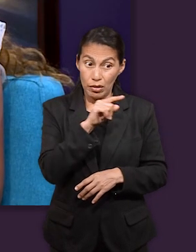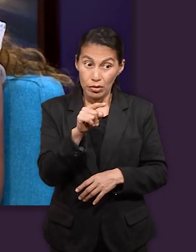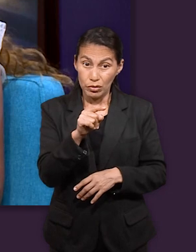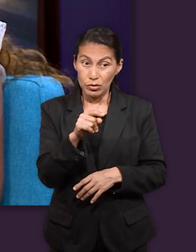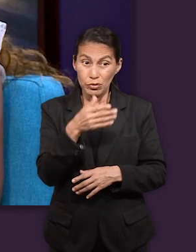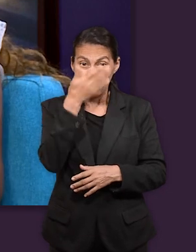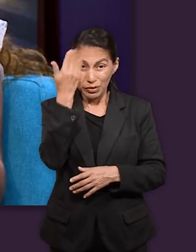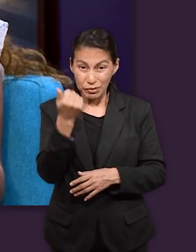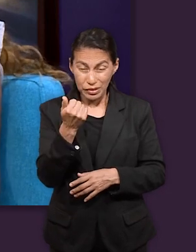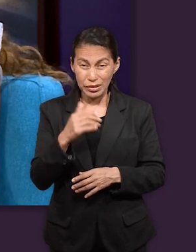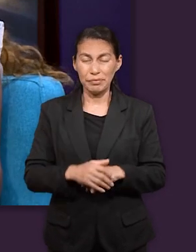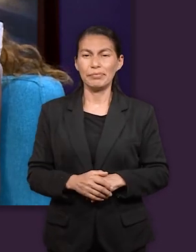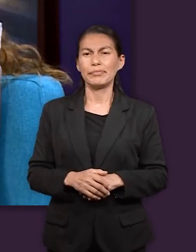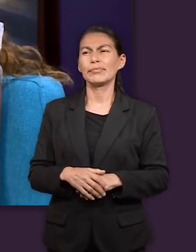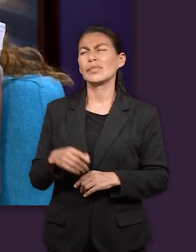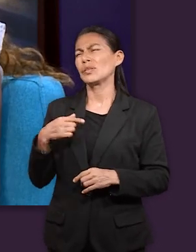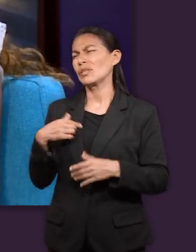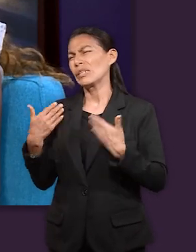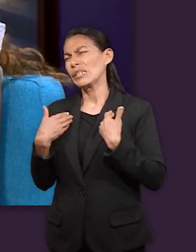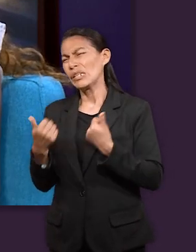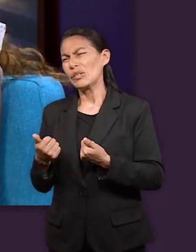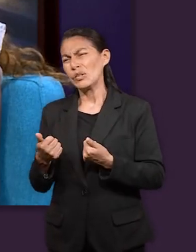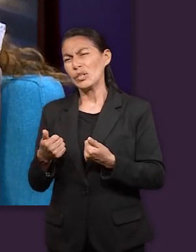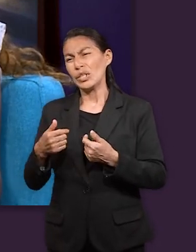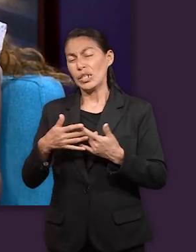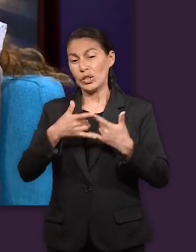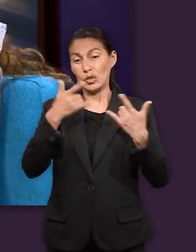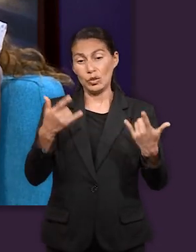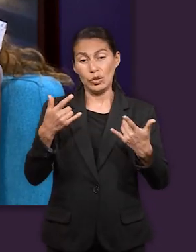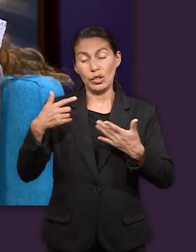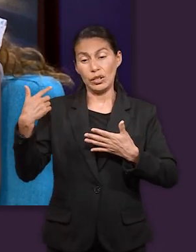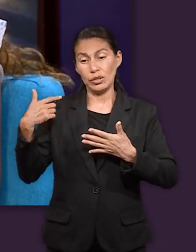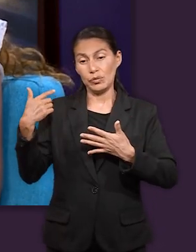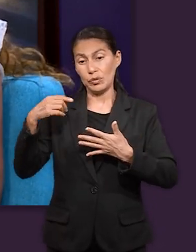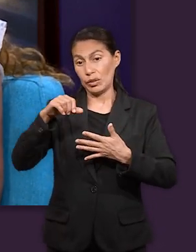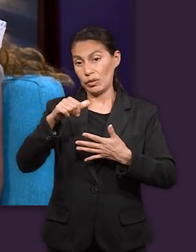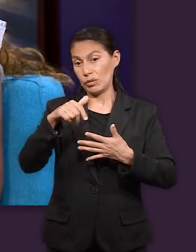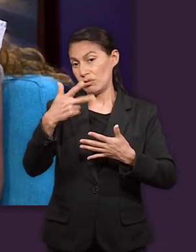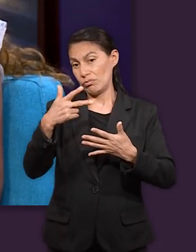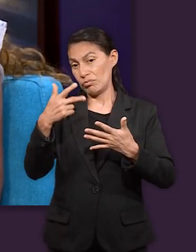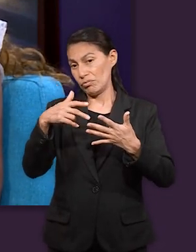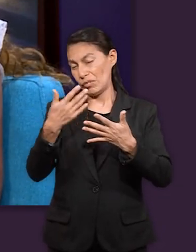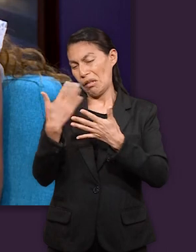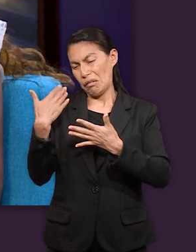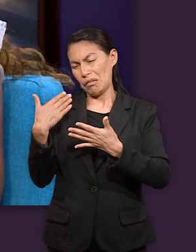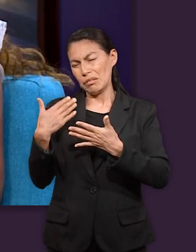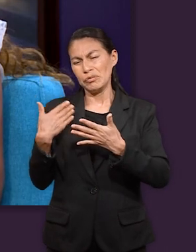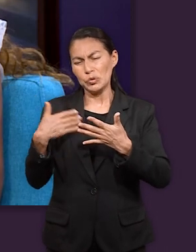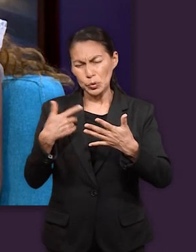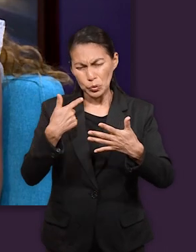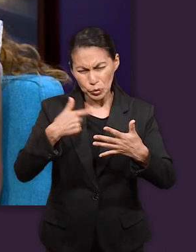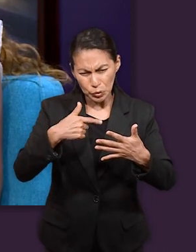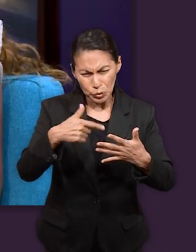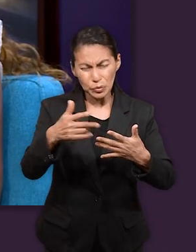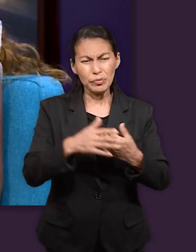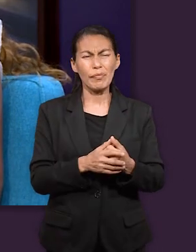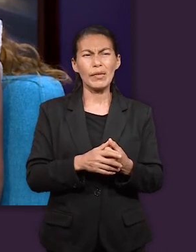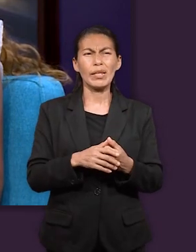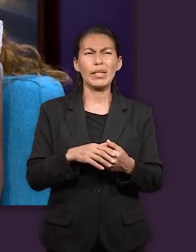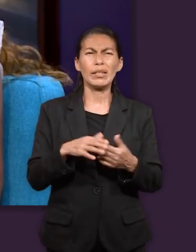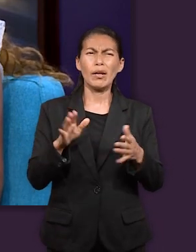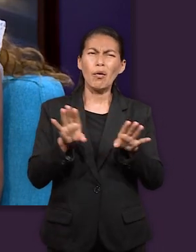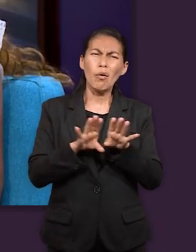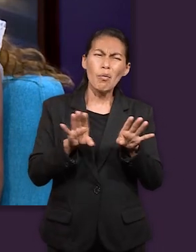esta lección sino creo que todas las que hemos estado estudiando durante este trimestre el hecho de que las promesas de Dios se cumplen ¿no?